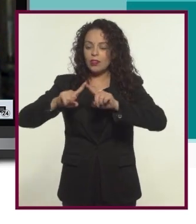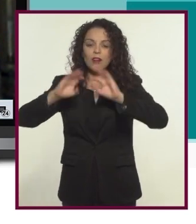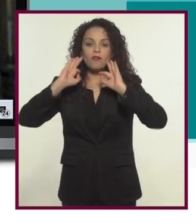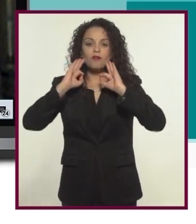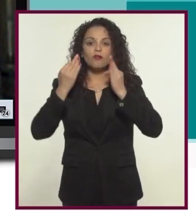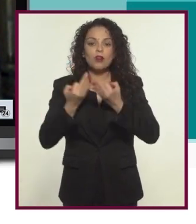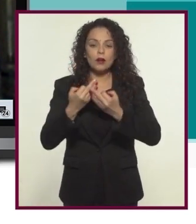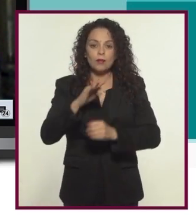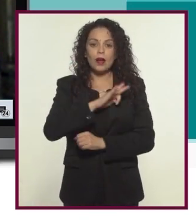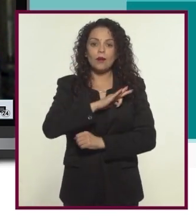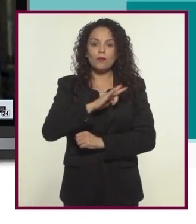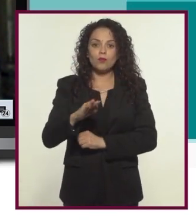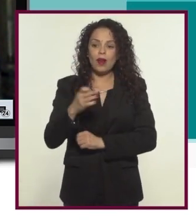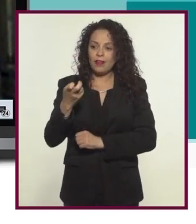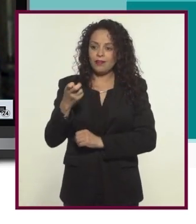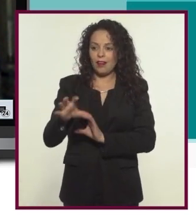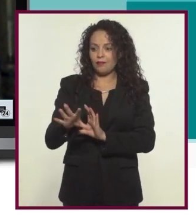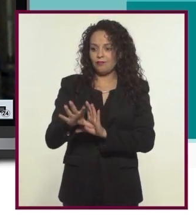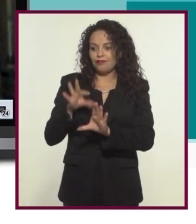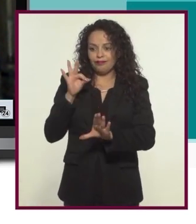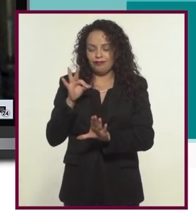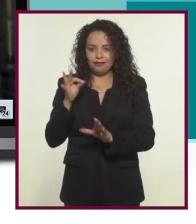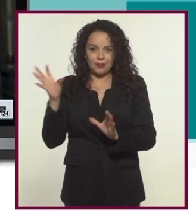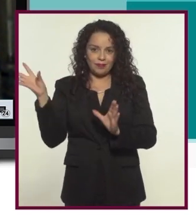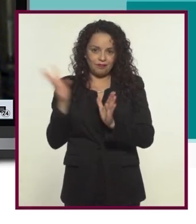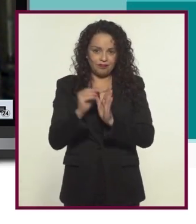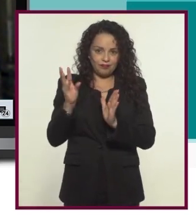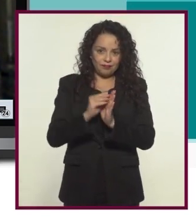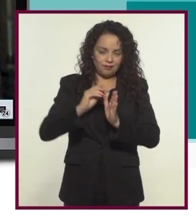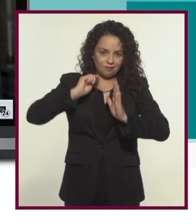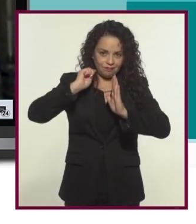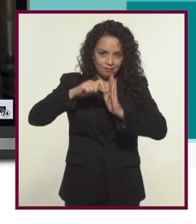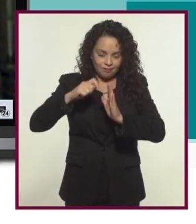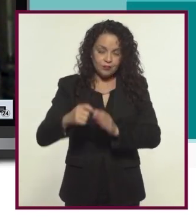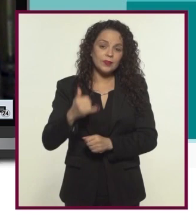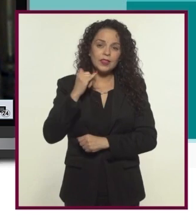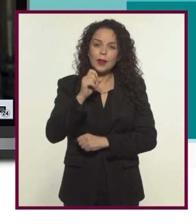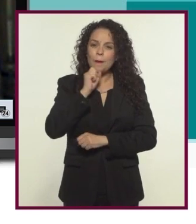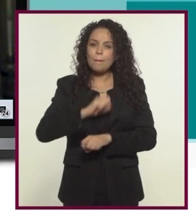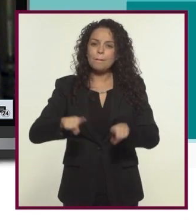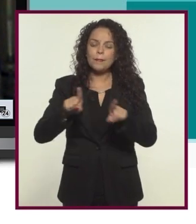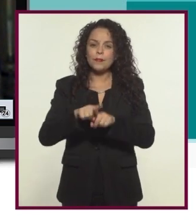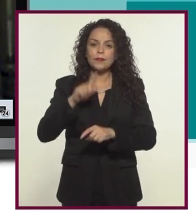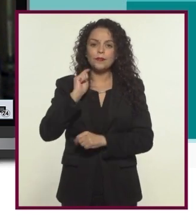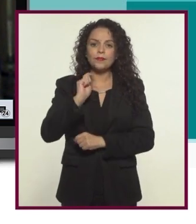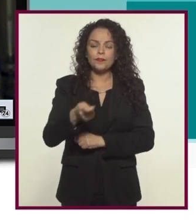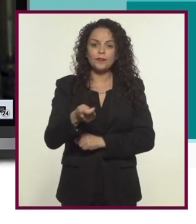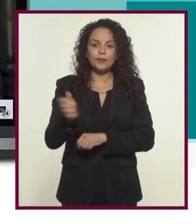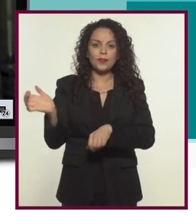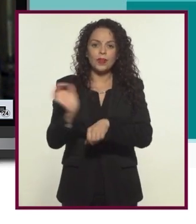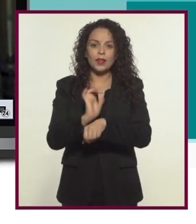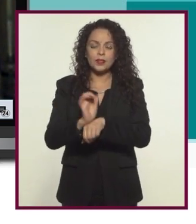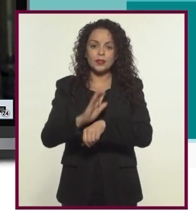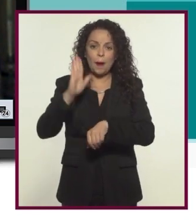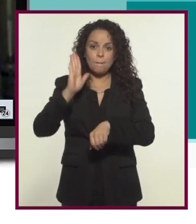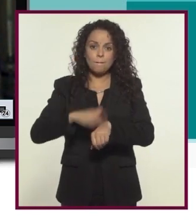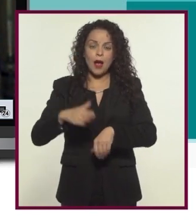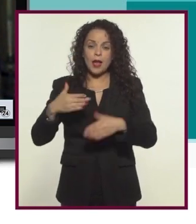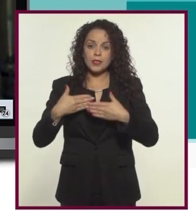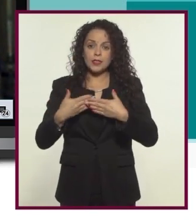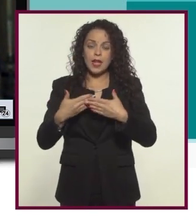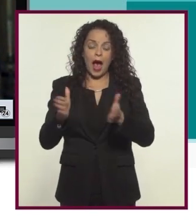exploran las distintas formas que puede tomar un documental y también es probablemente el cine